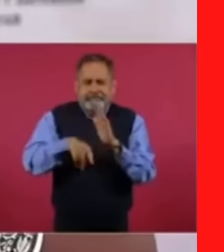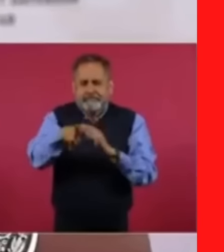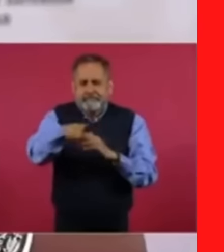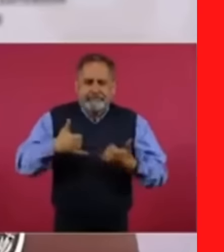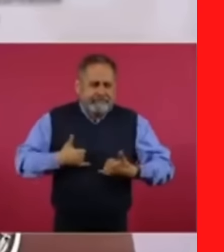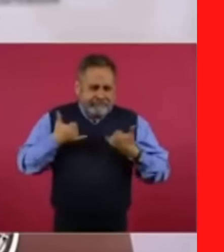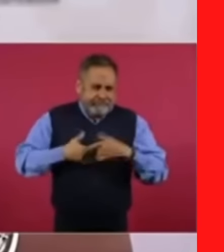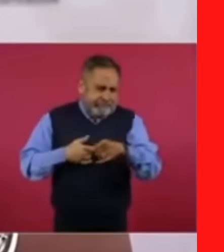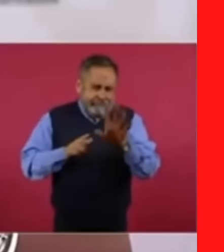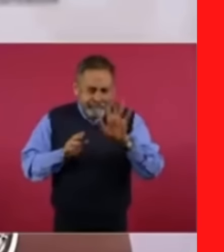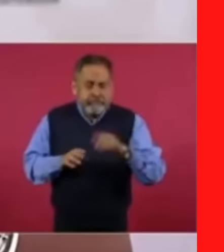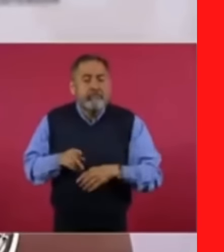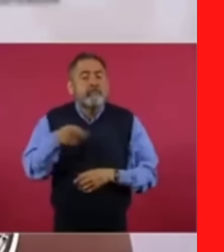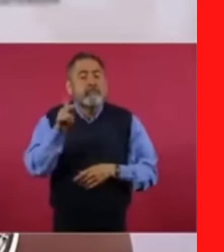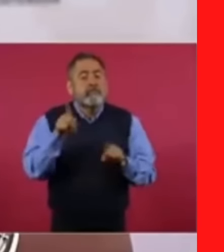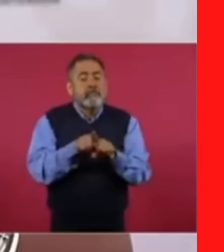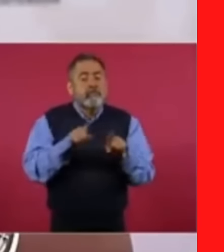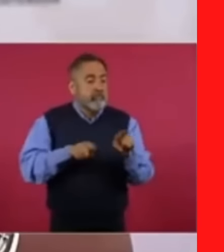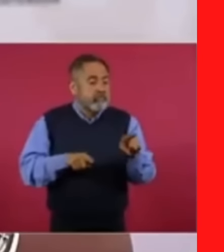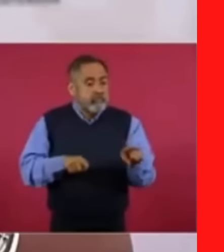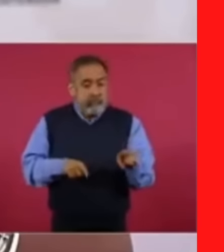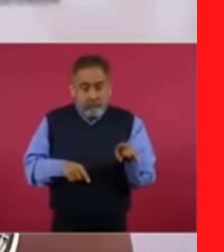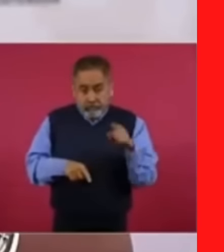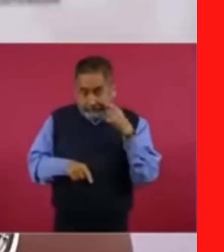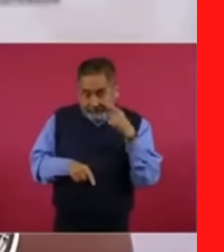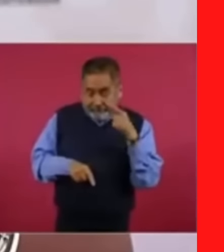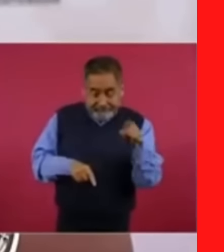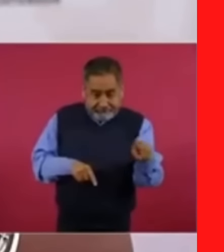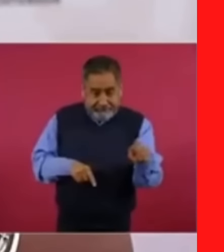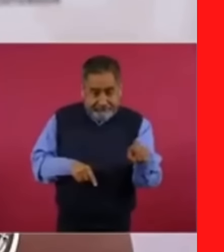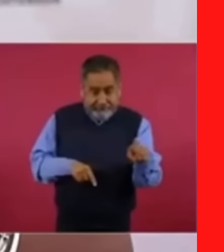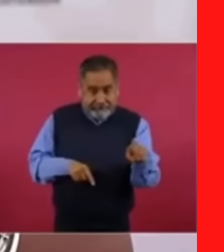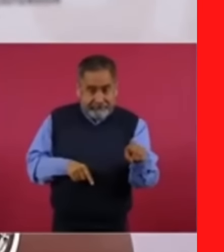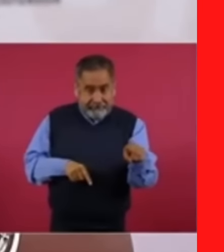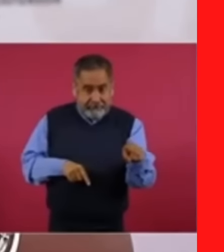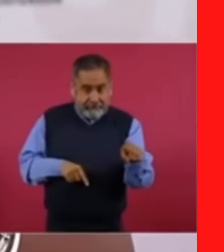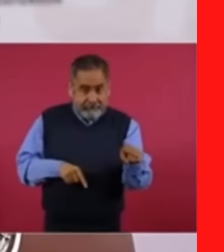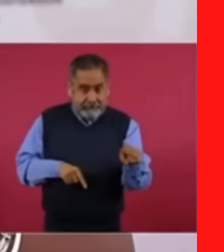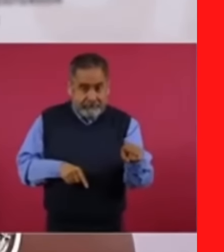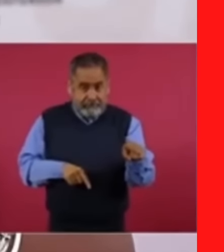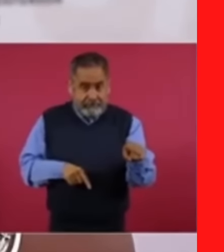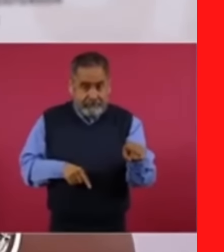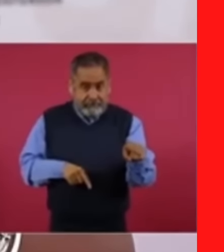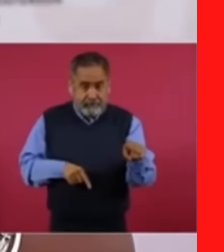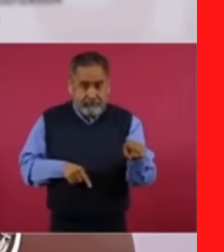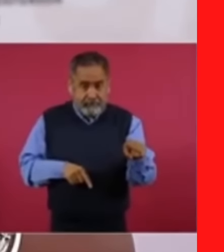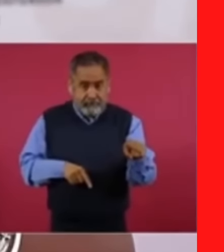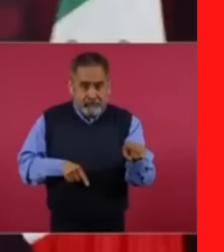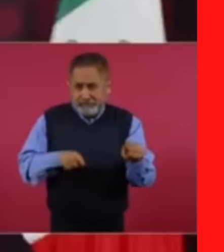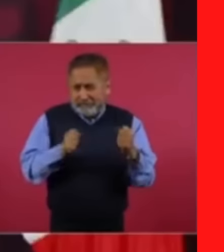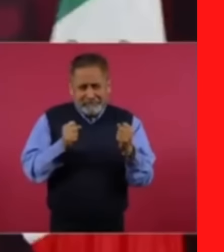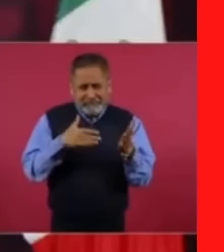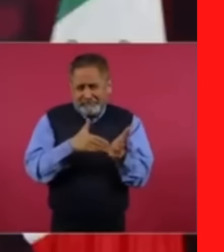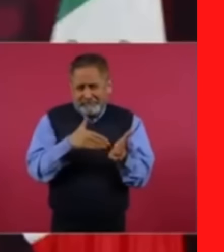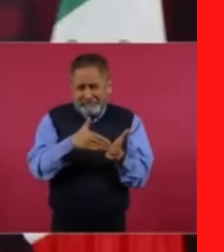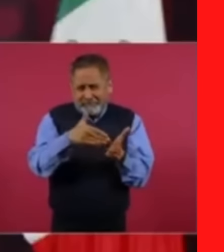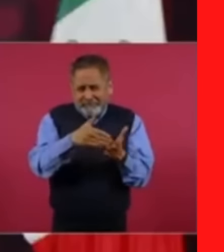pero entonces salían miles